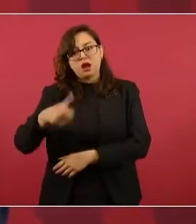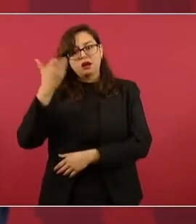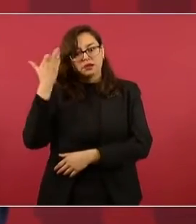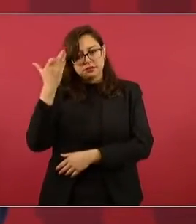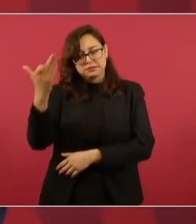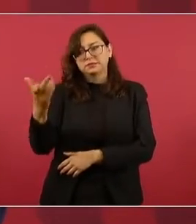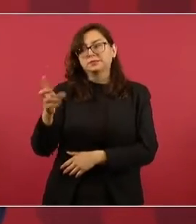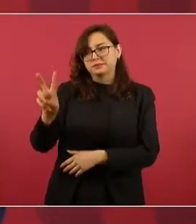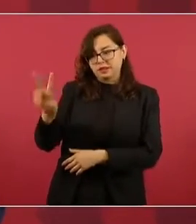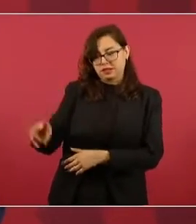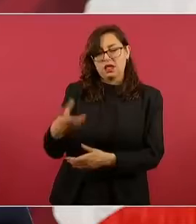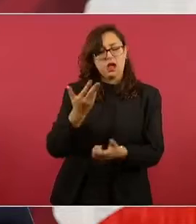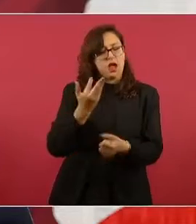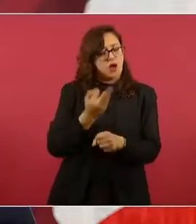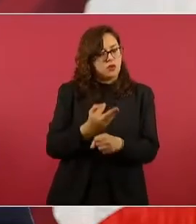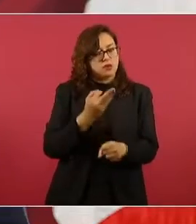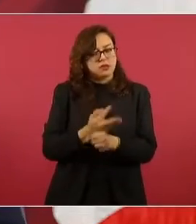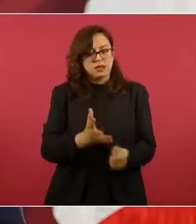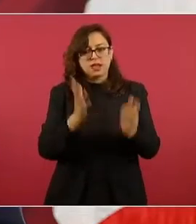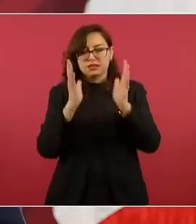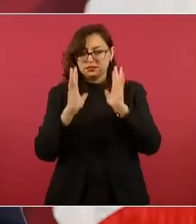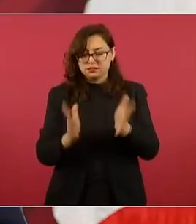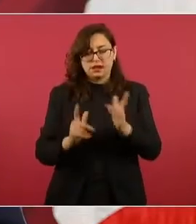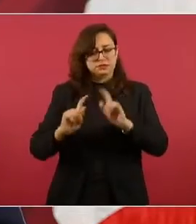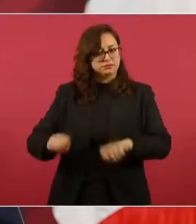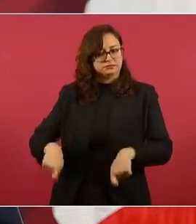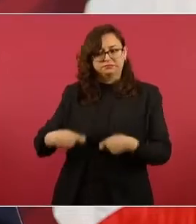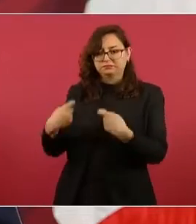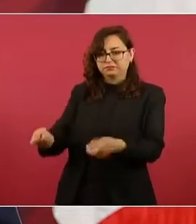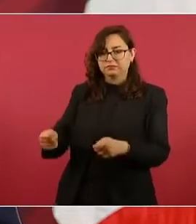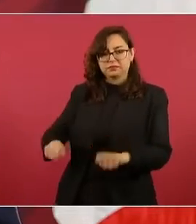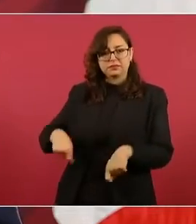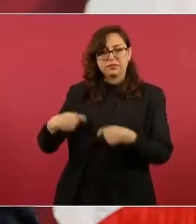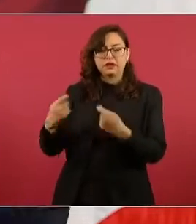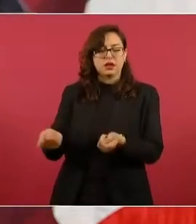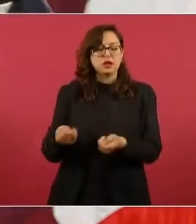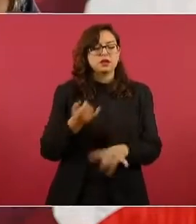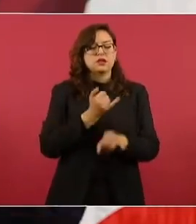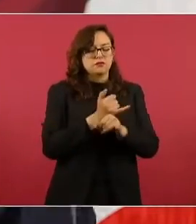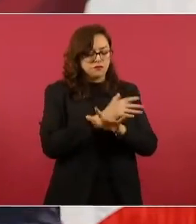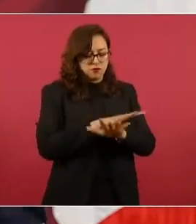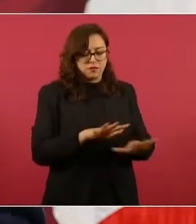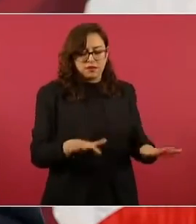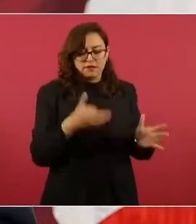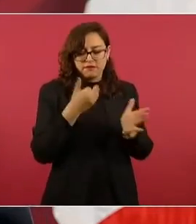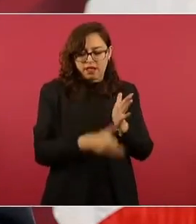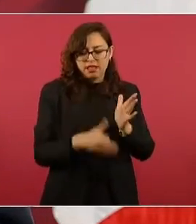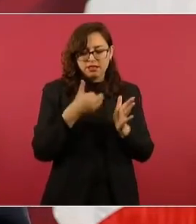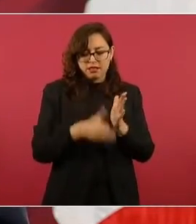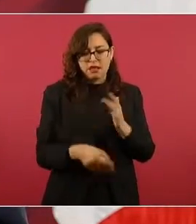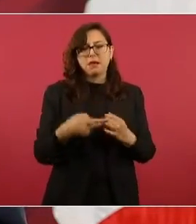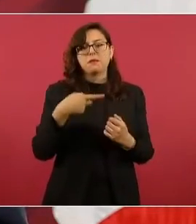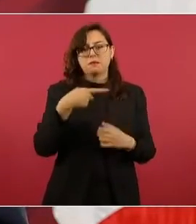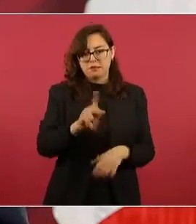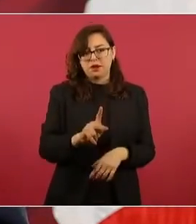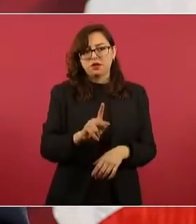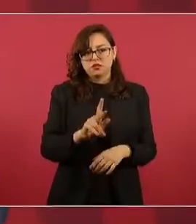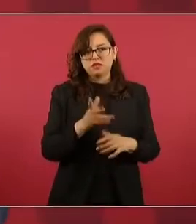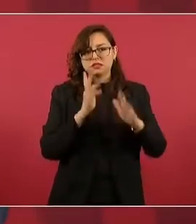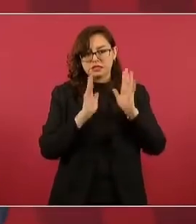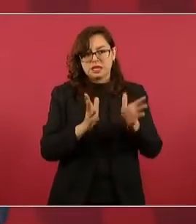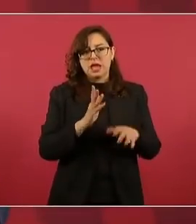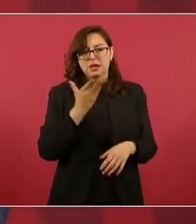está prácticamente resuelto. No tengo el informe, pero se pidió